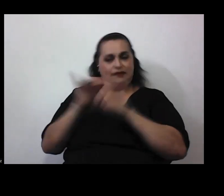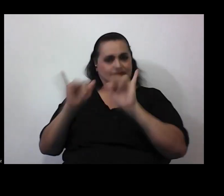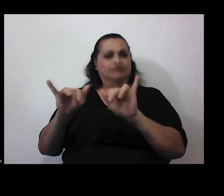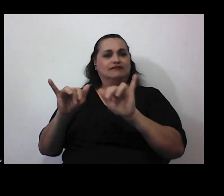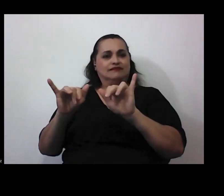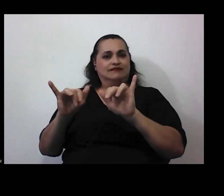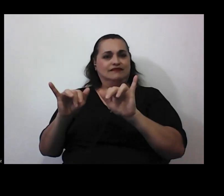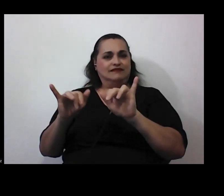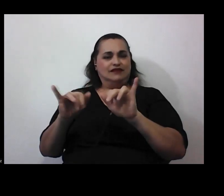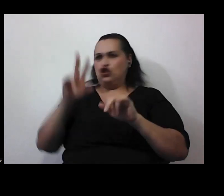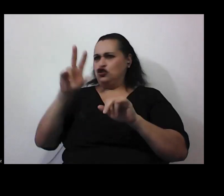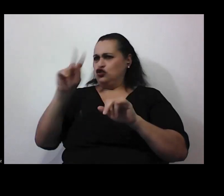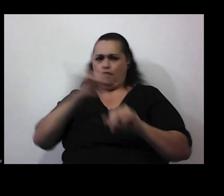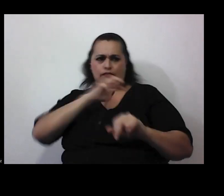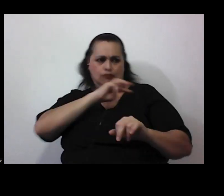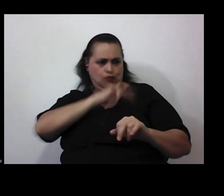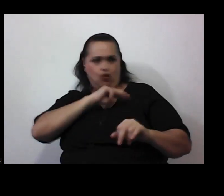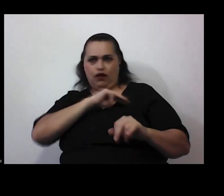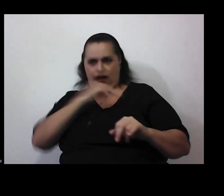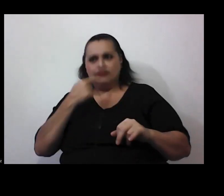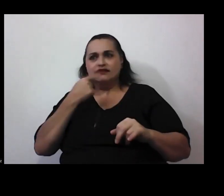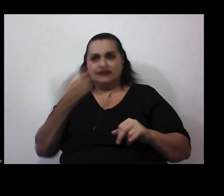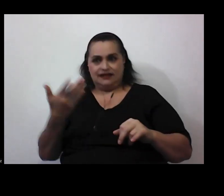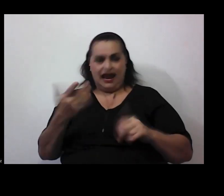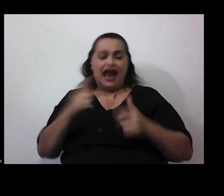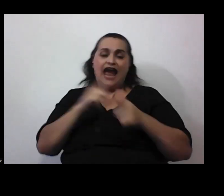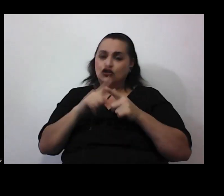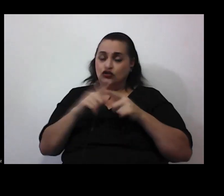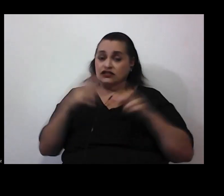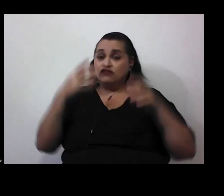inmoral les diría entonces sintetizando